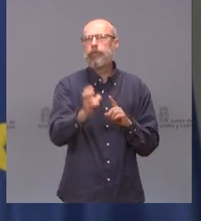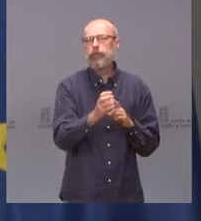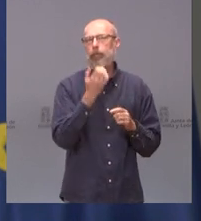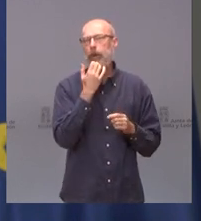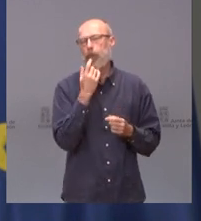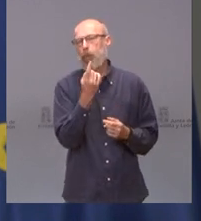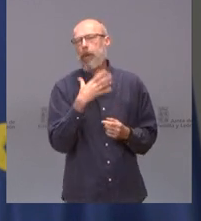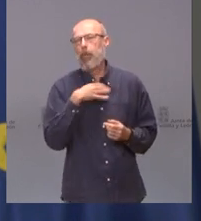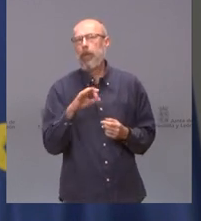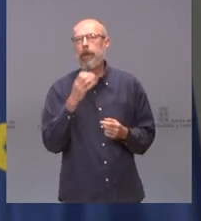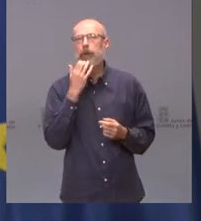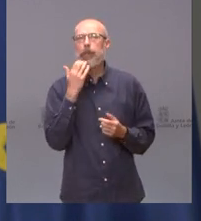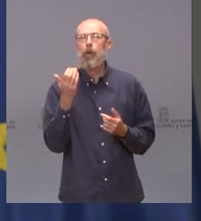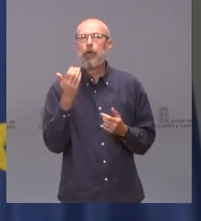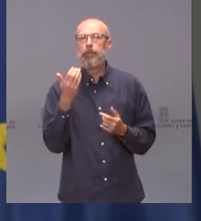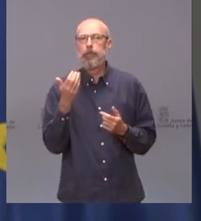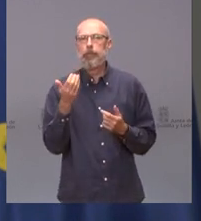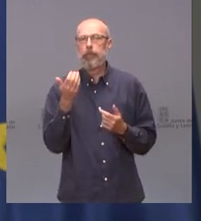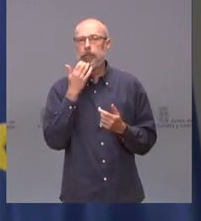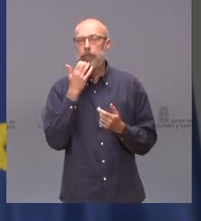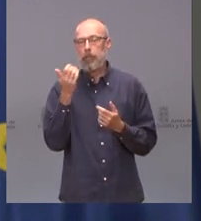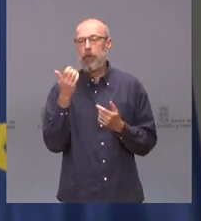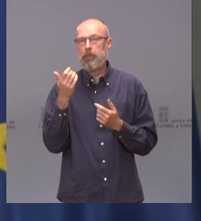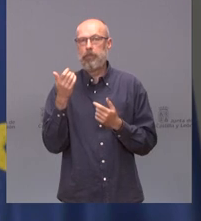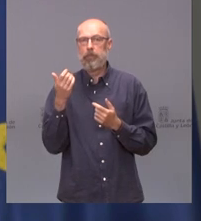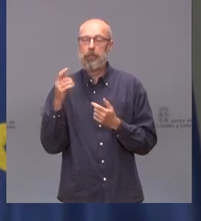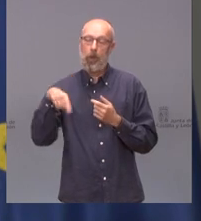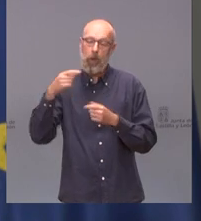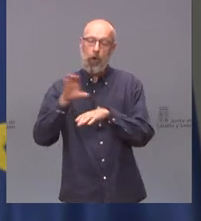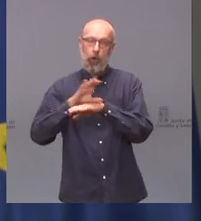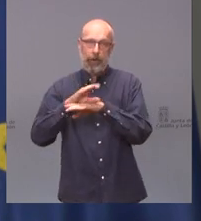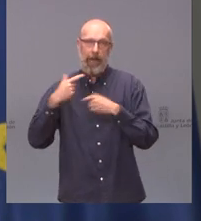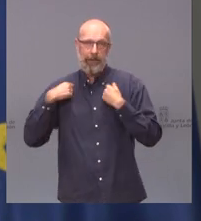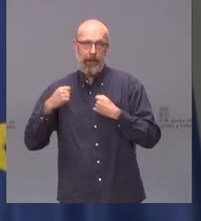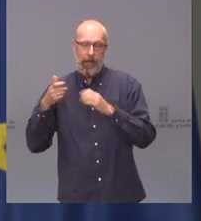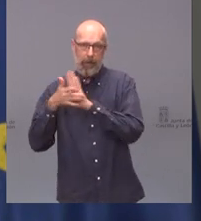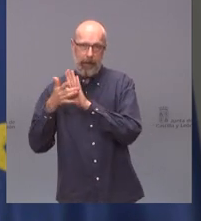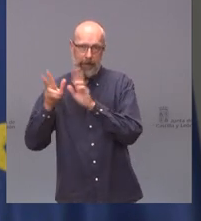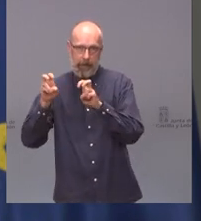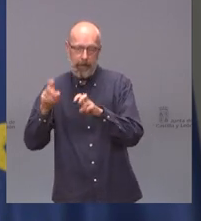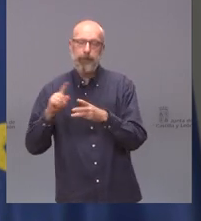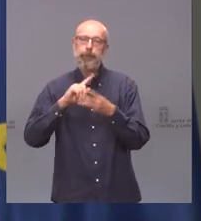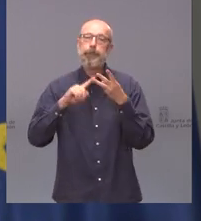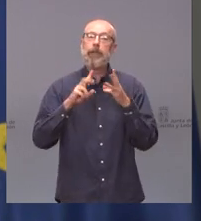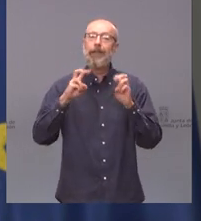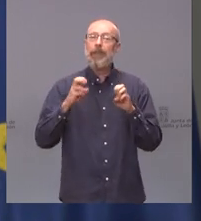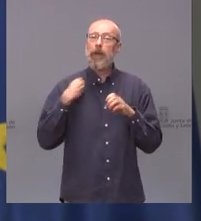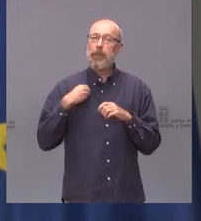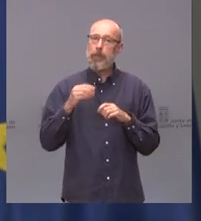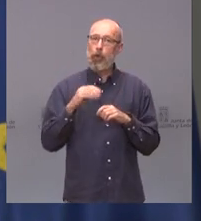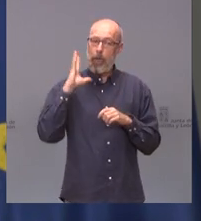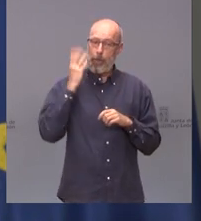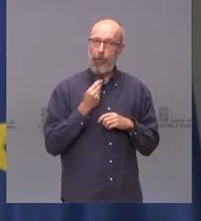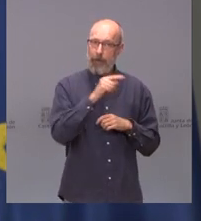ellas, pero será la Consejería de Sanidad a la que se pronuncia al respecto en su momento. Sobre el asunto de la radioterapia en